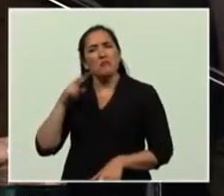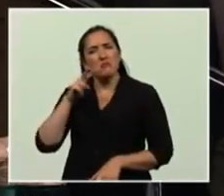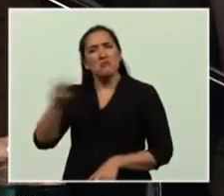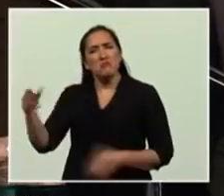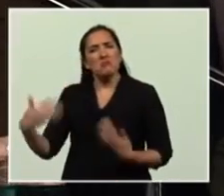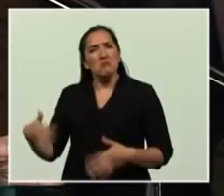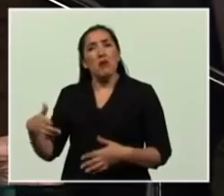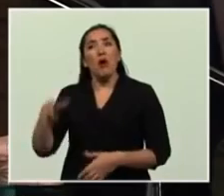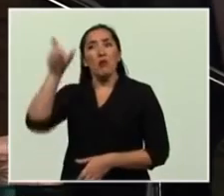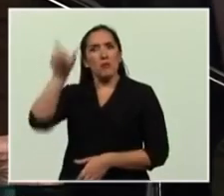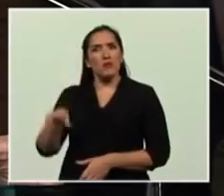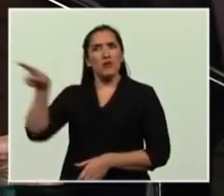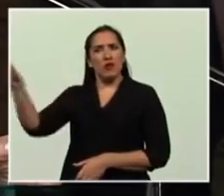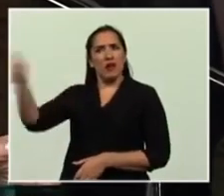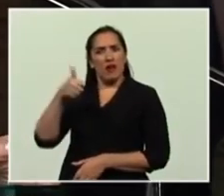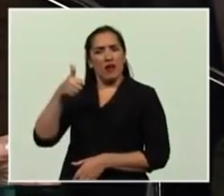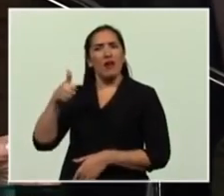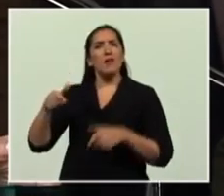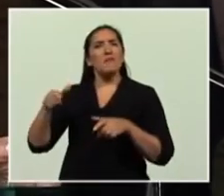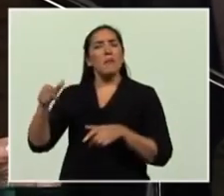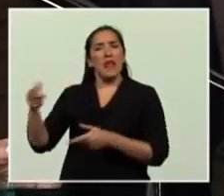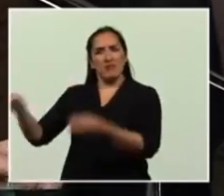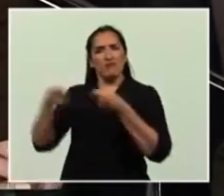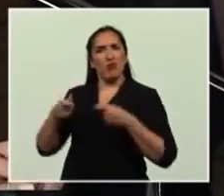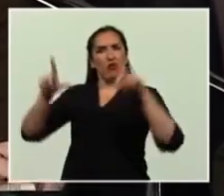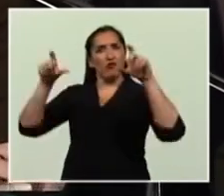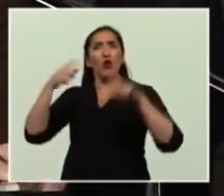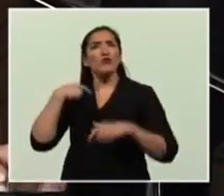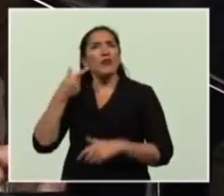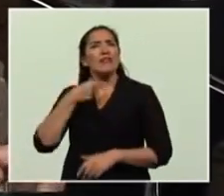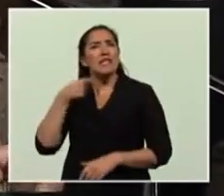directora de la Casa de la Moneda una foto, yo no sé si se podrá proyectar esa foto.